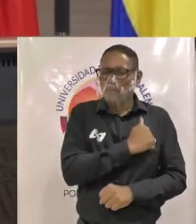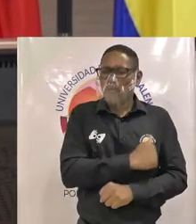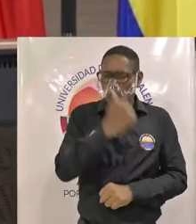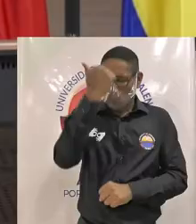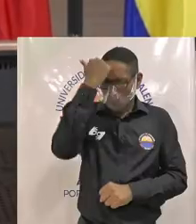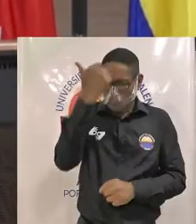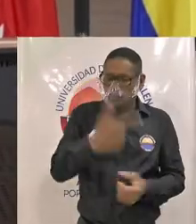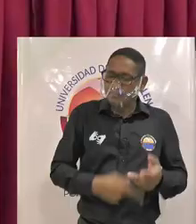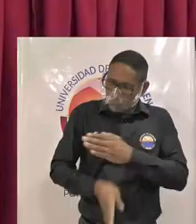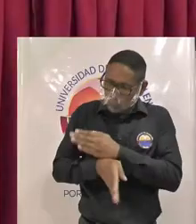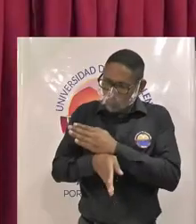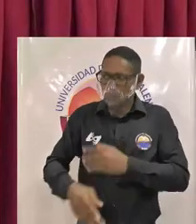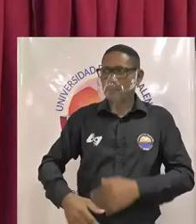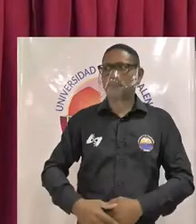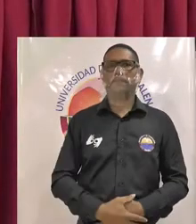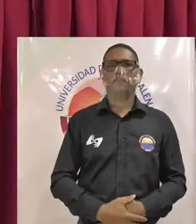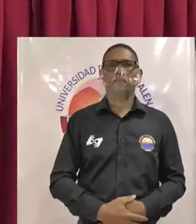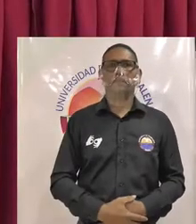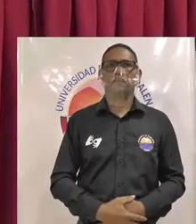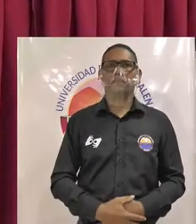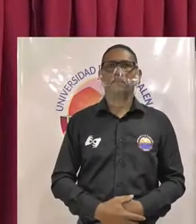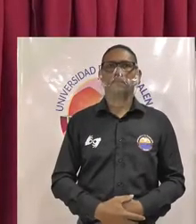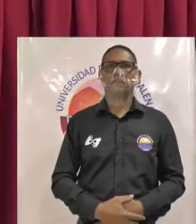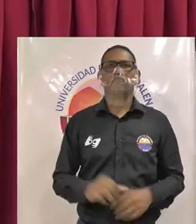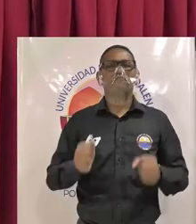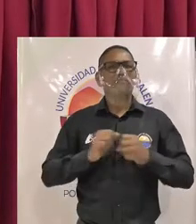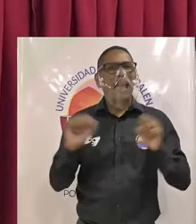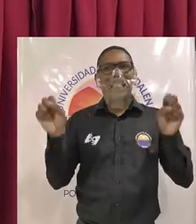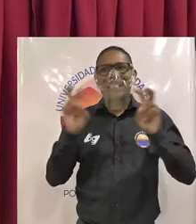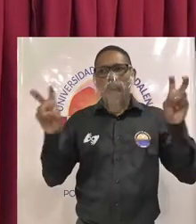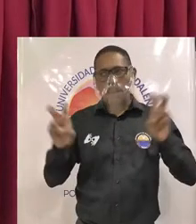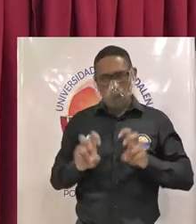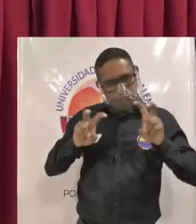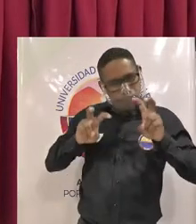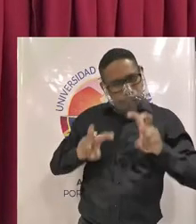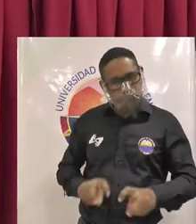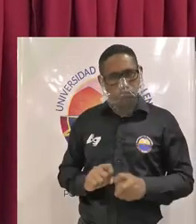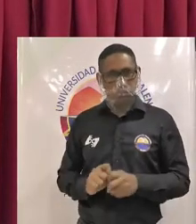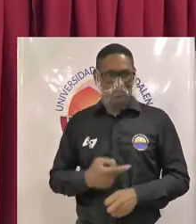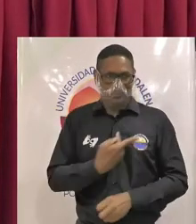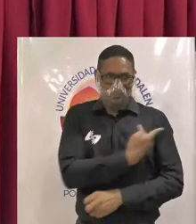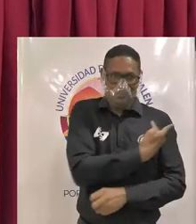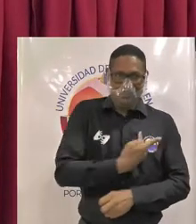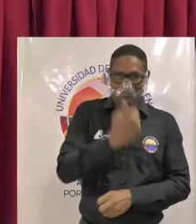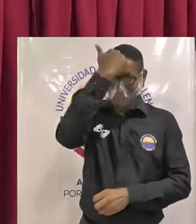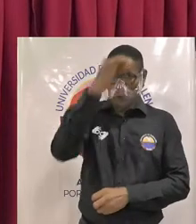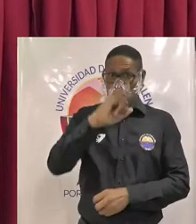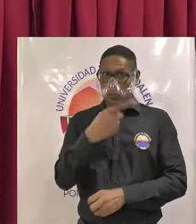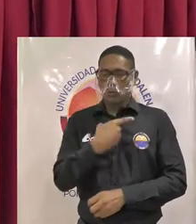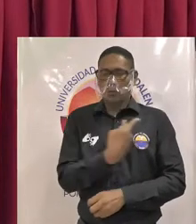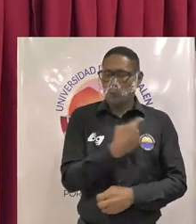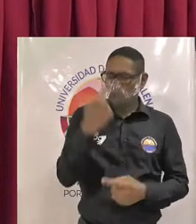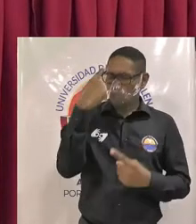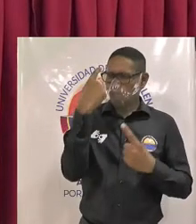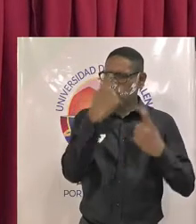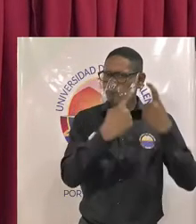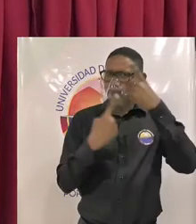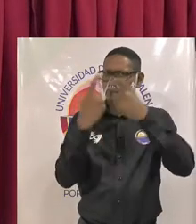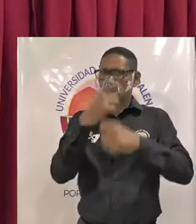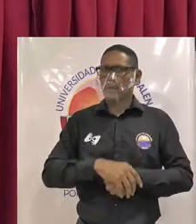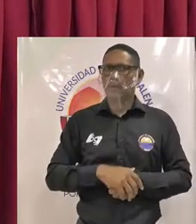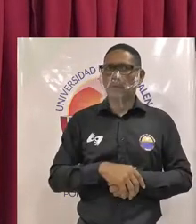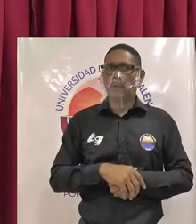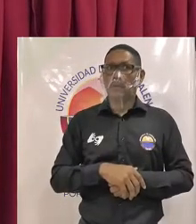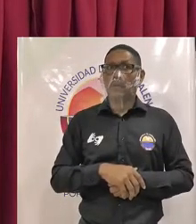Magdalena bueno con la investigación analizamos con el profe José que la universidad